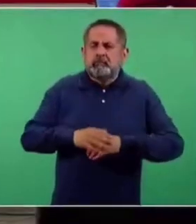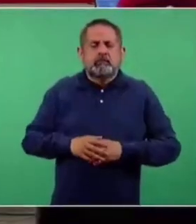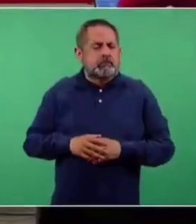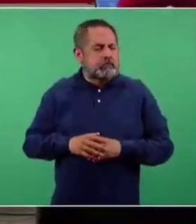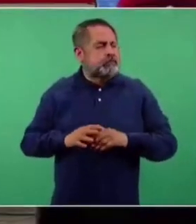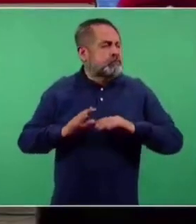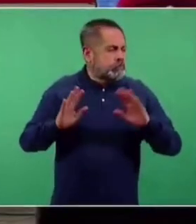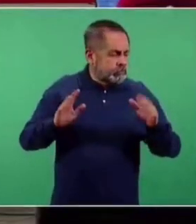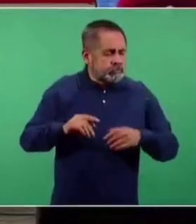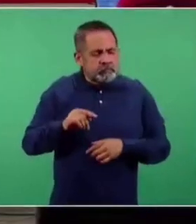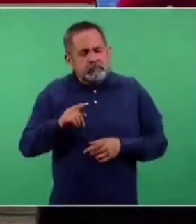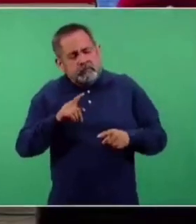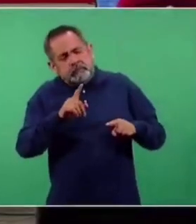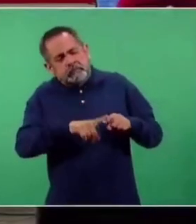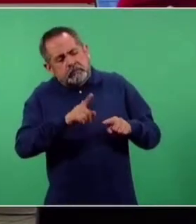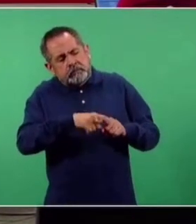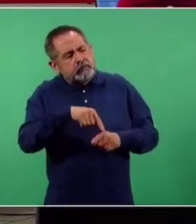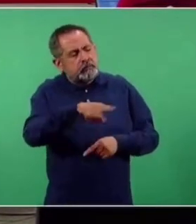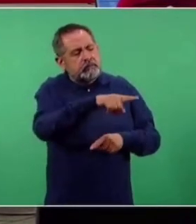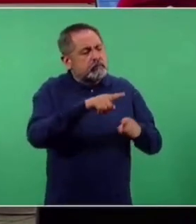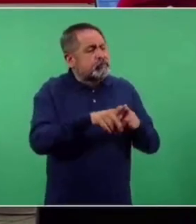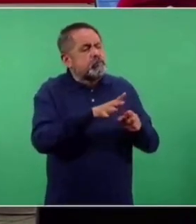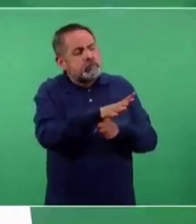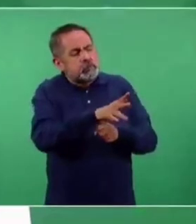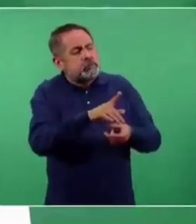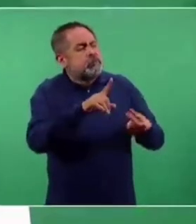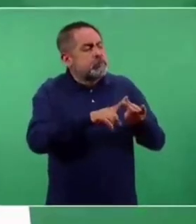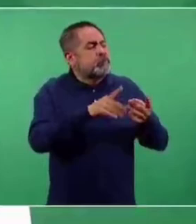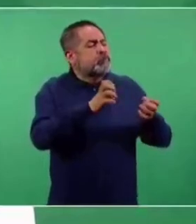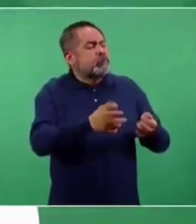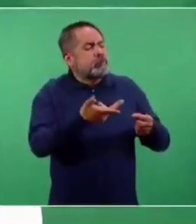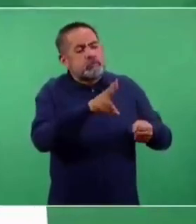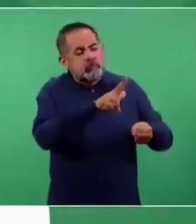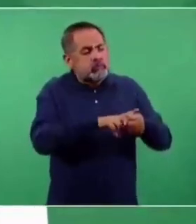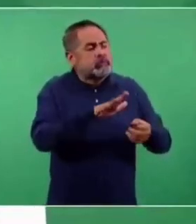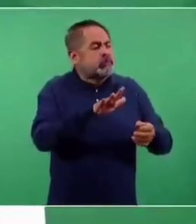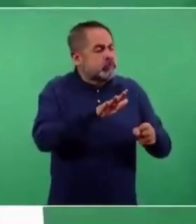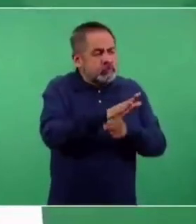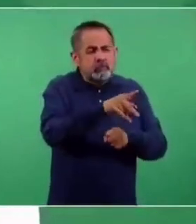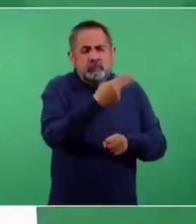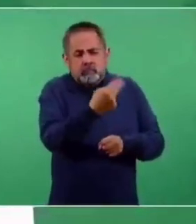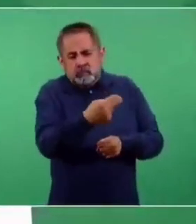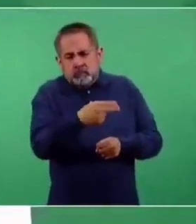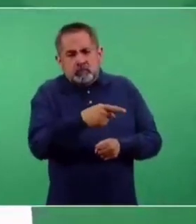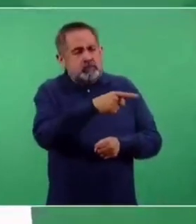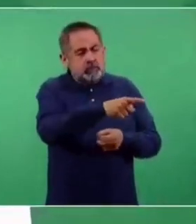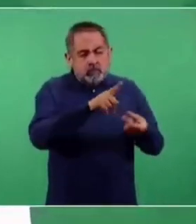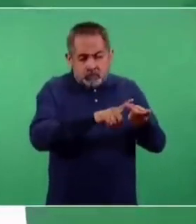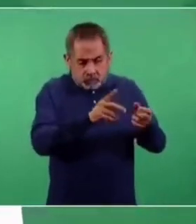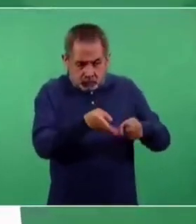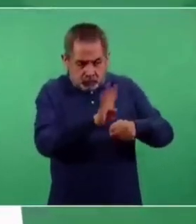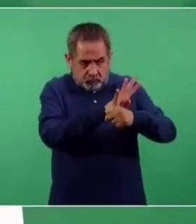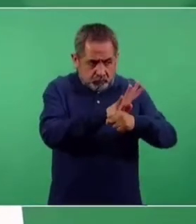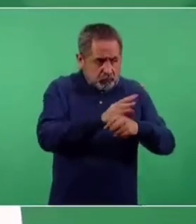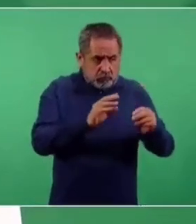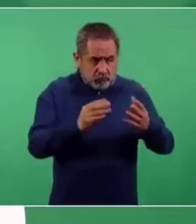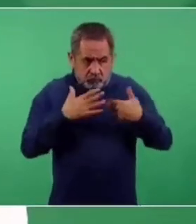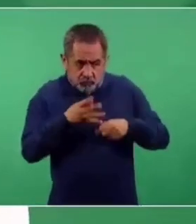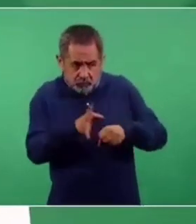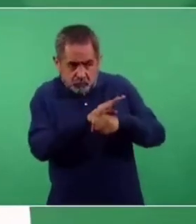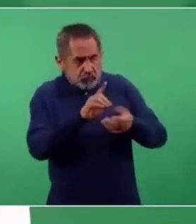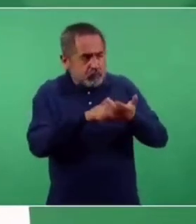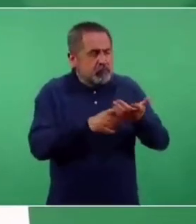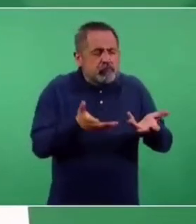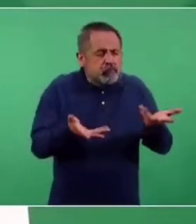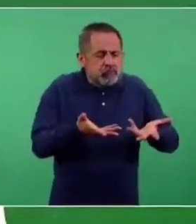tratado de identificar a qué unidades médicas corresponde, cuál es el servicio COVID o no COVID que